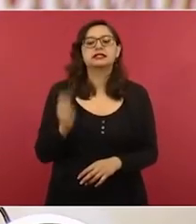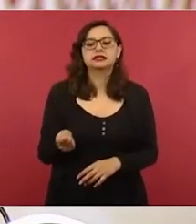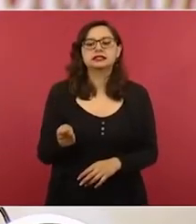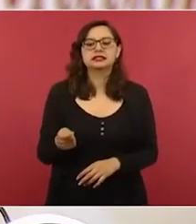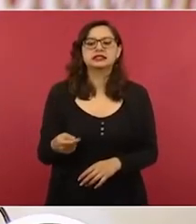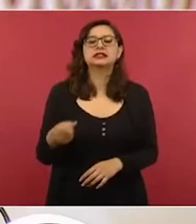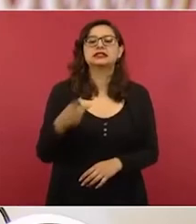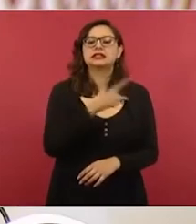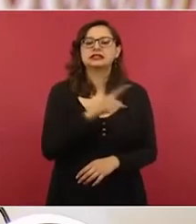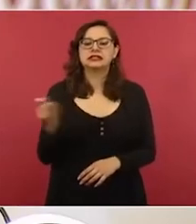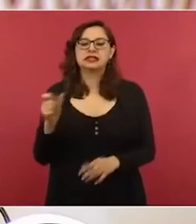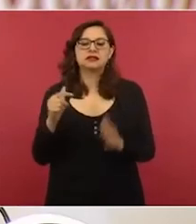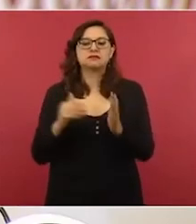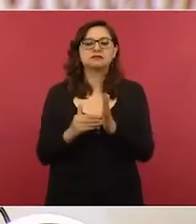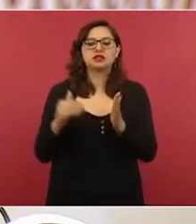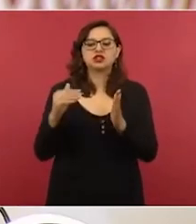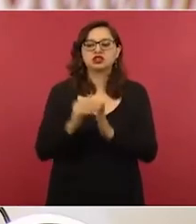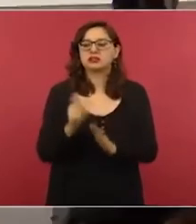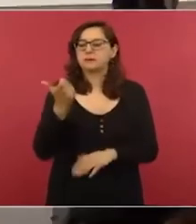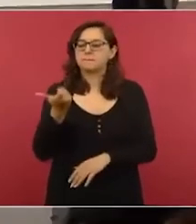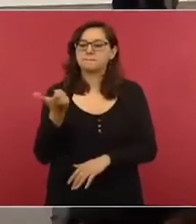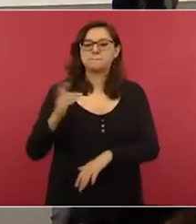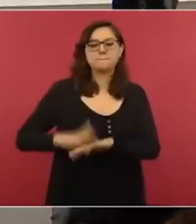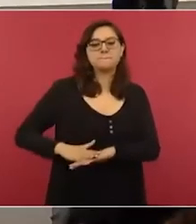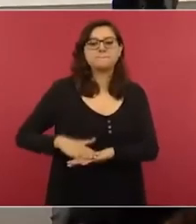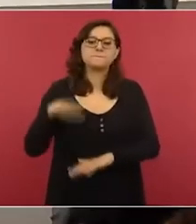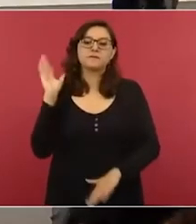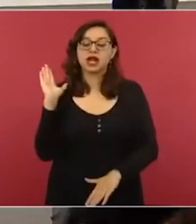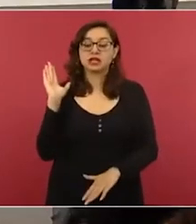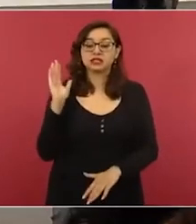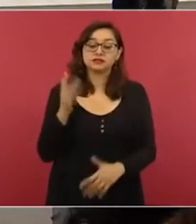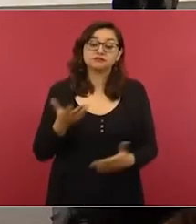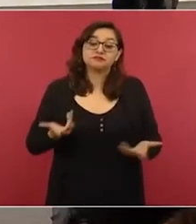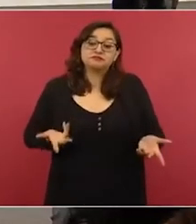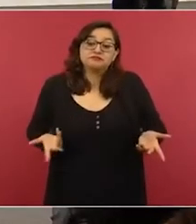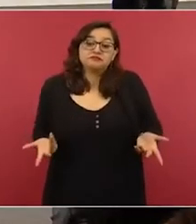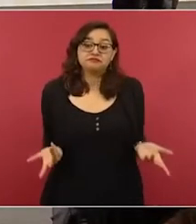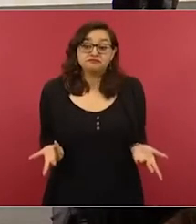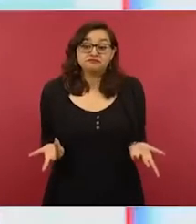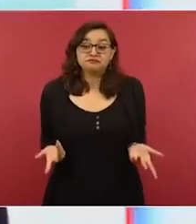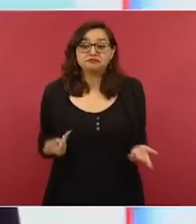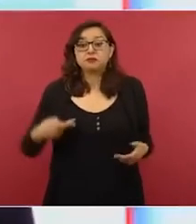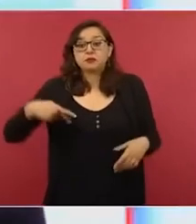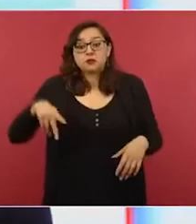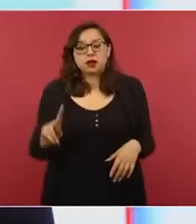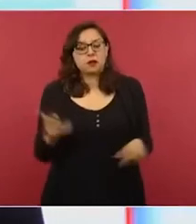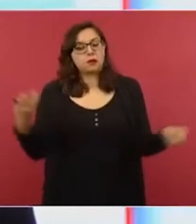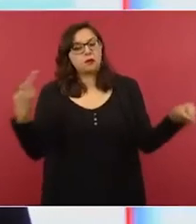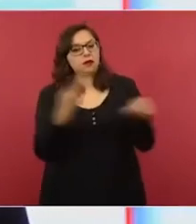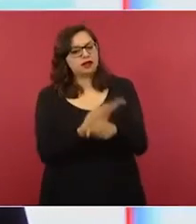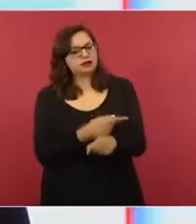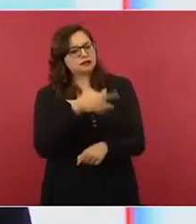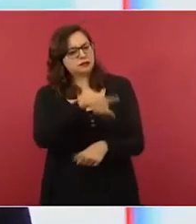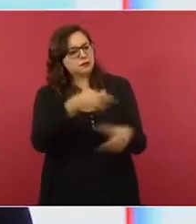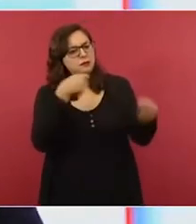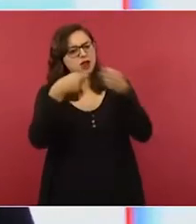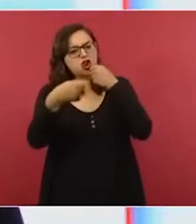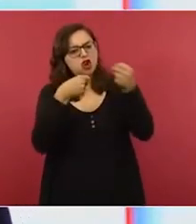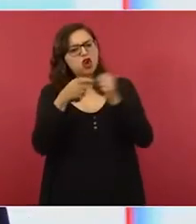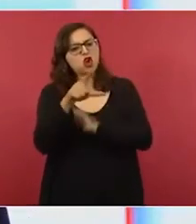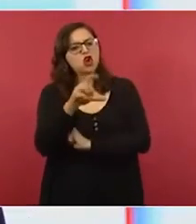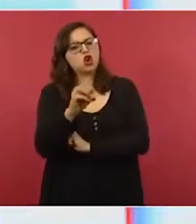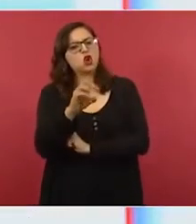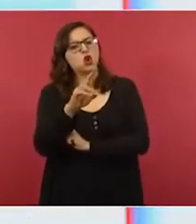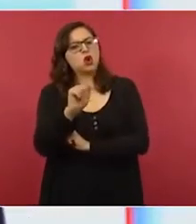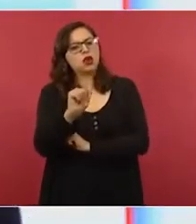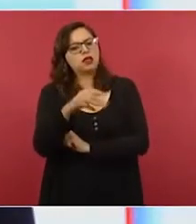100 millones de pesos para arriba. Pero concluimos. Esperamos que el periodista Loret de Mola nos diga